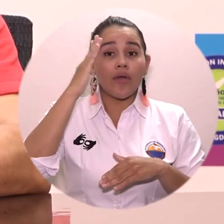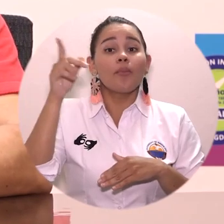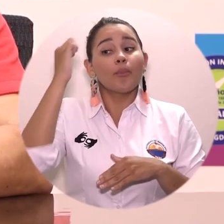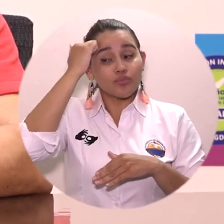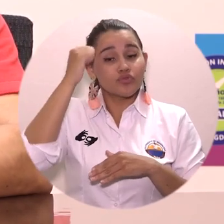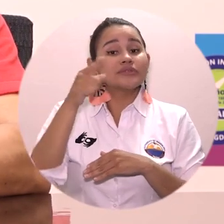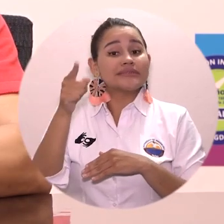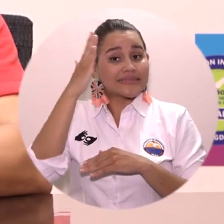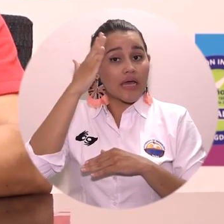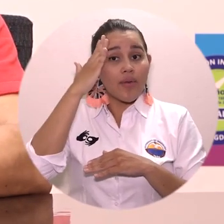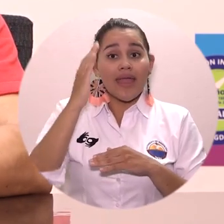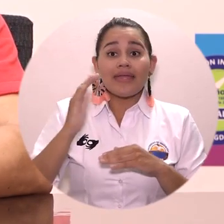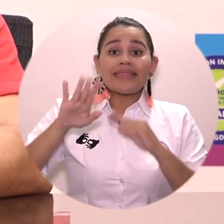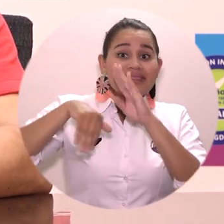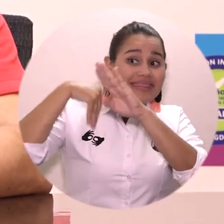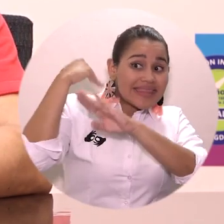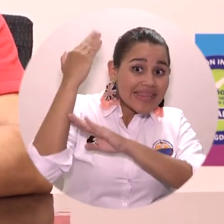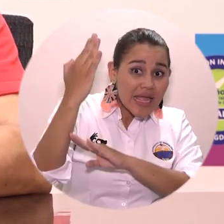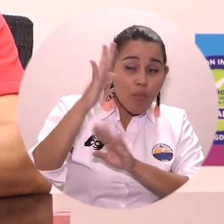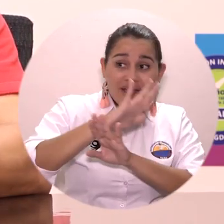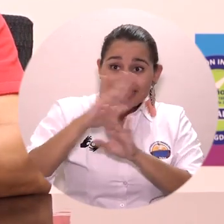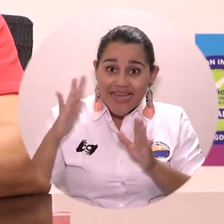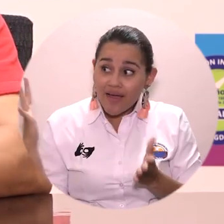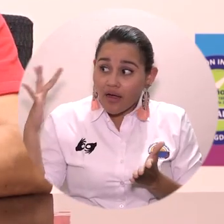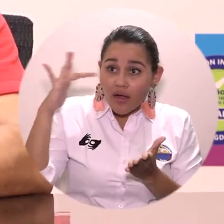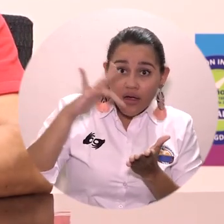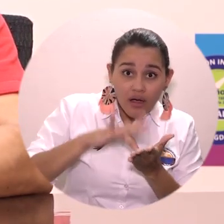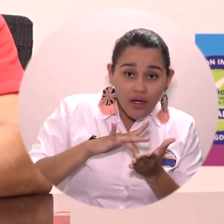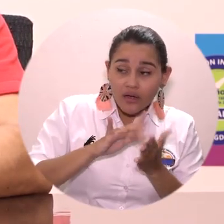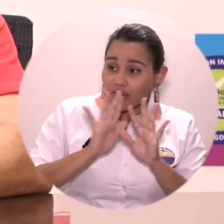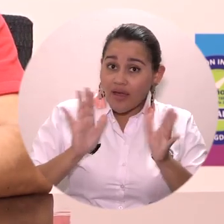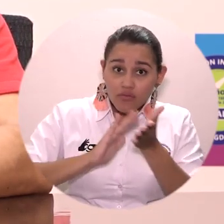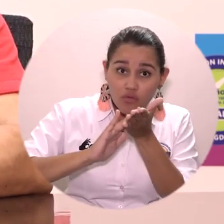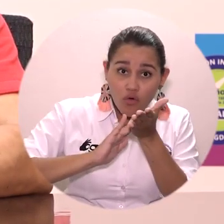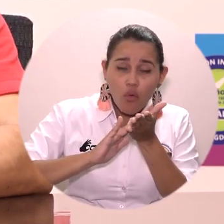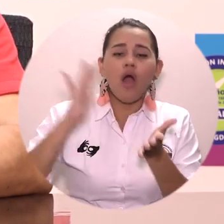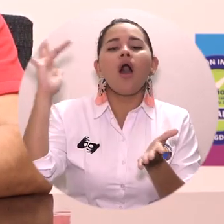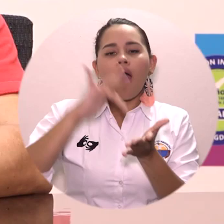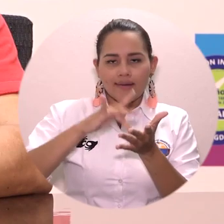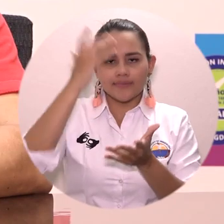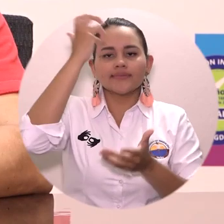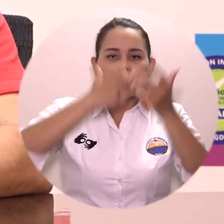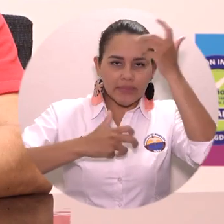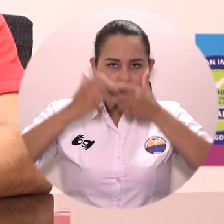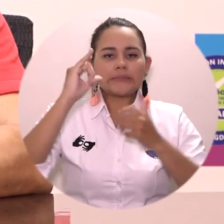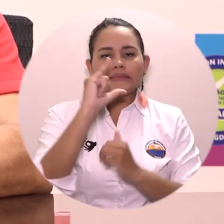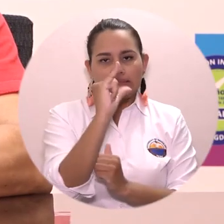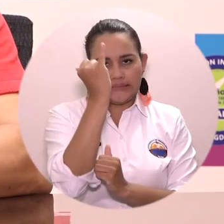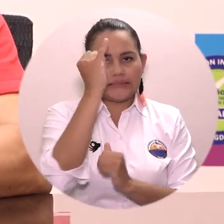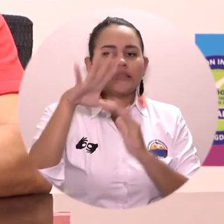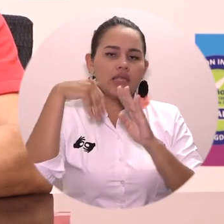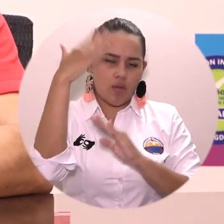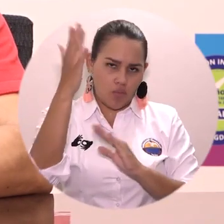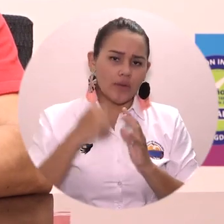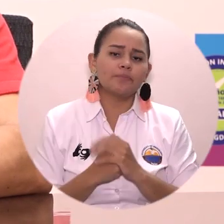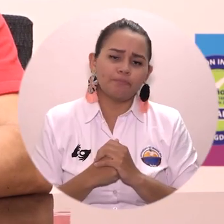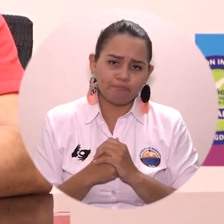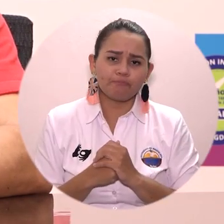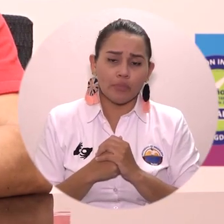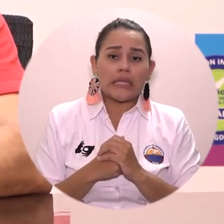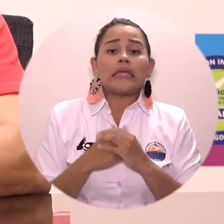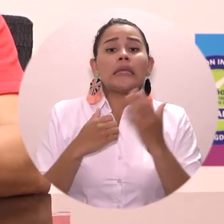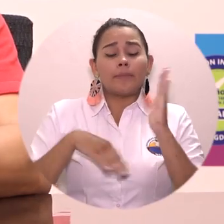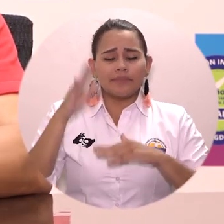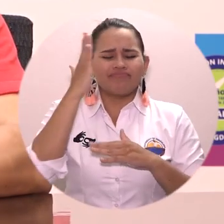vez retornemos a la normalidad que esperemos sea prontamente gracias a las medidas de contención que se han tomado en el departamento del Magdalena y